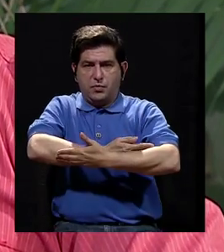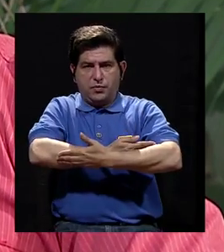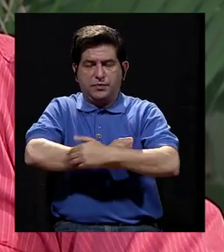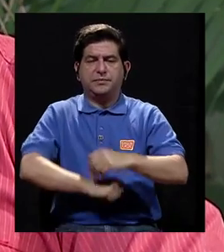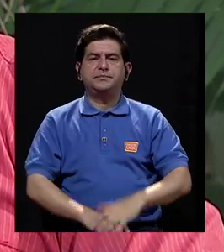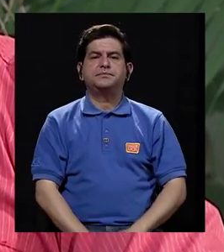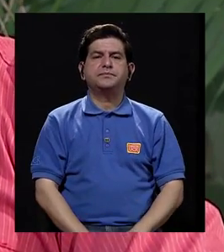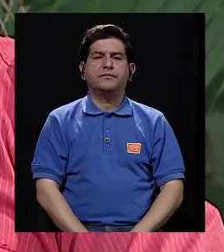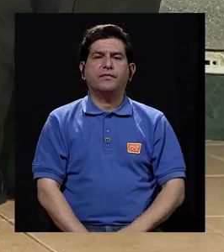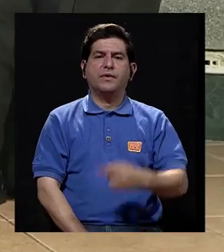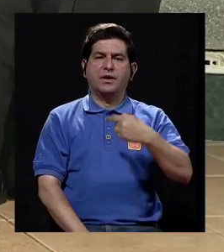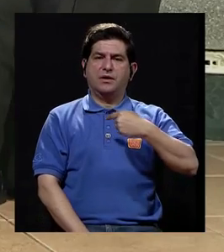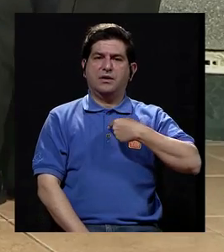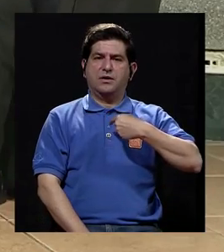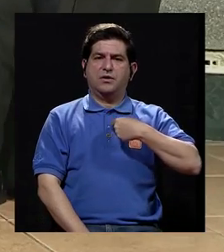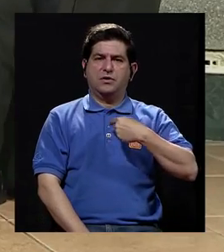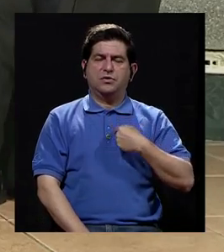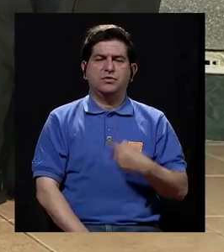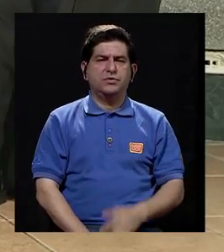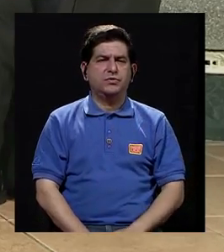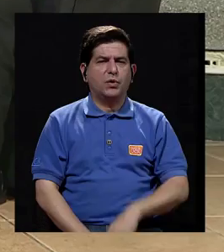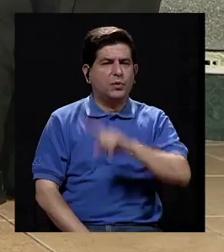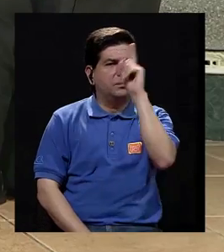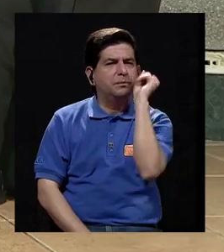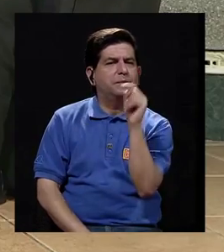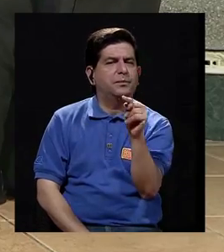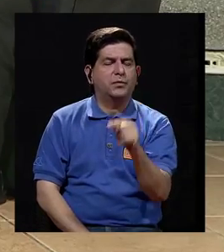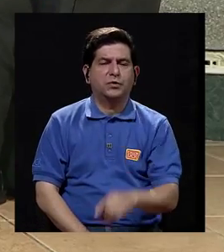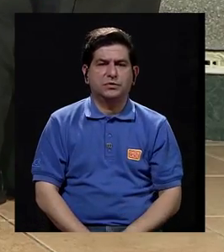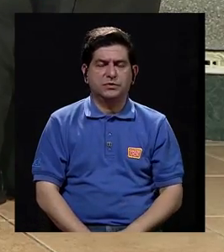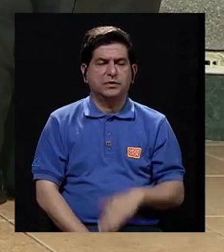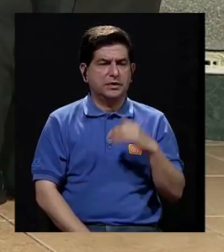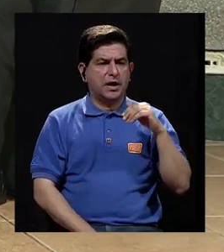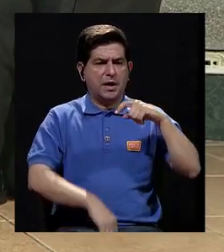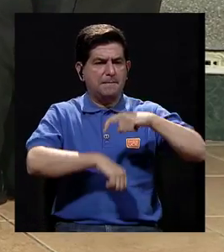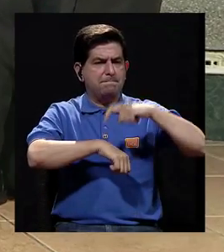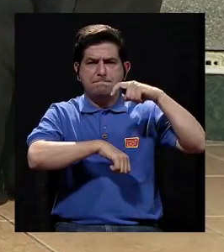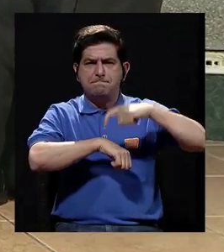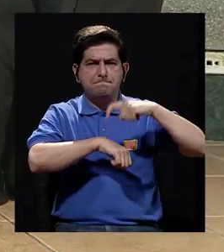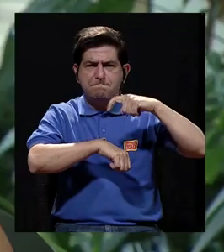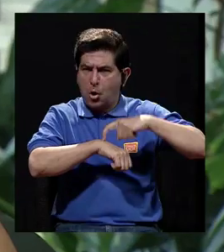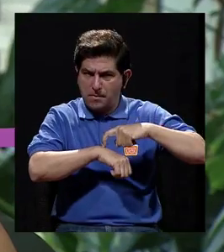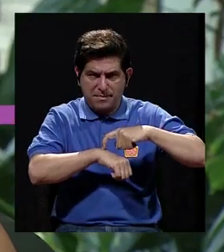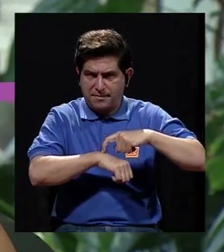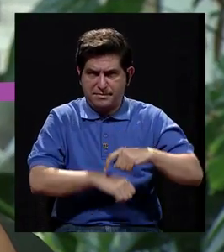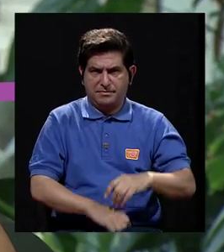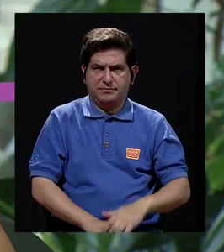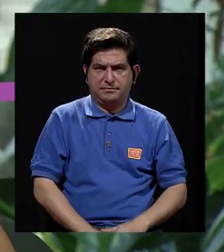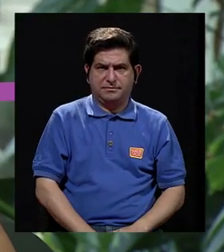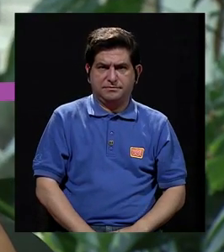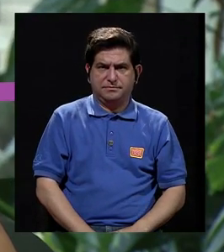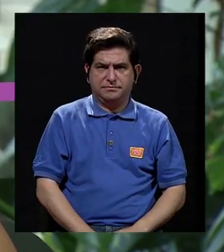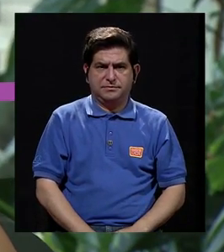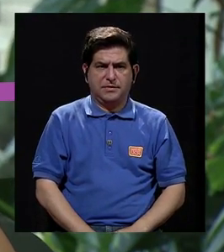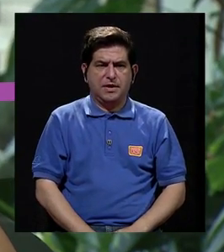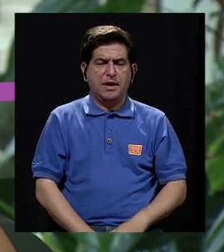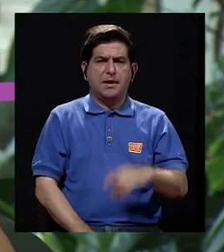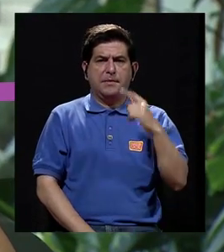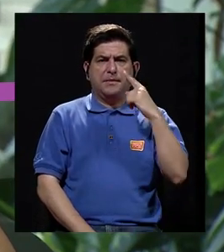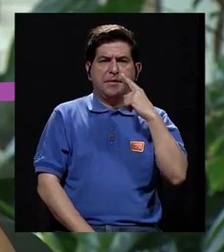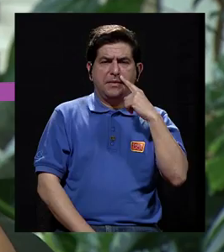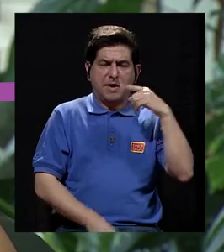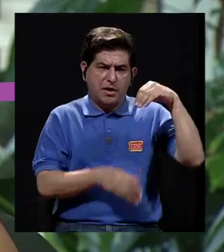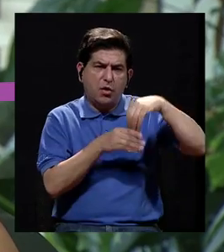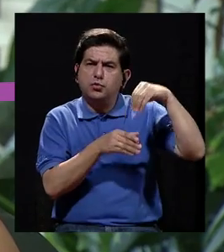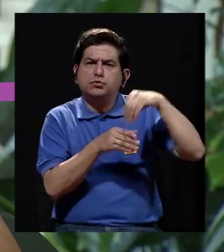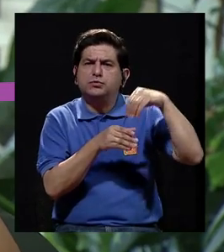niño. Yo tengo una inquietud. ¿Cuál es el acompañamiento o en qué momento se puede o aporta